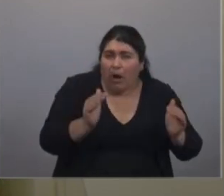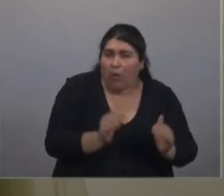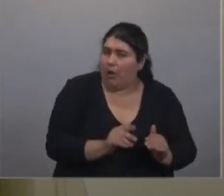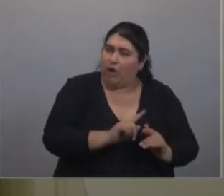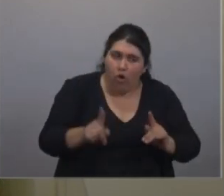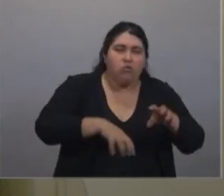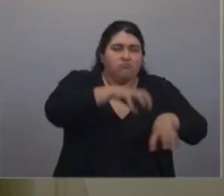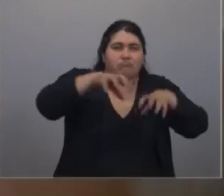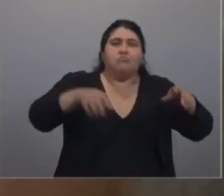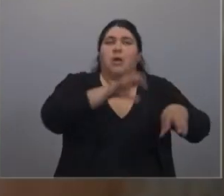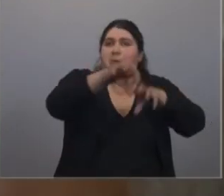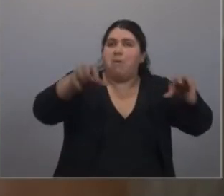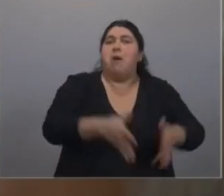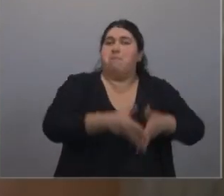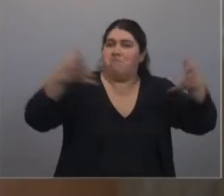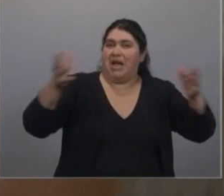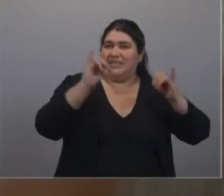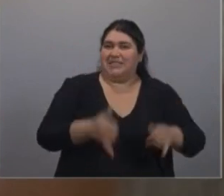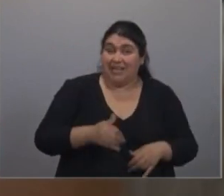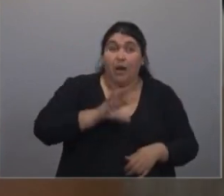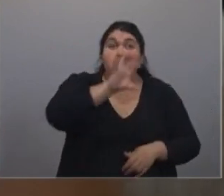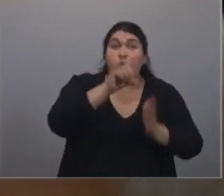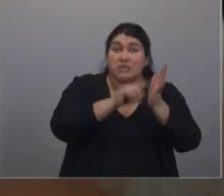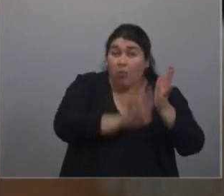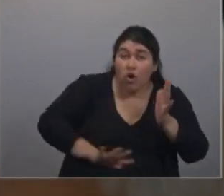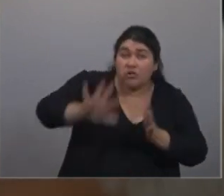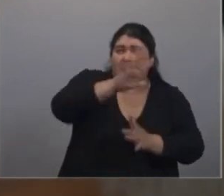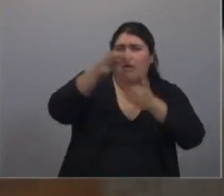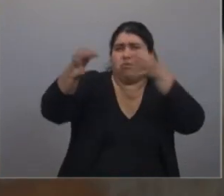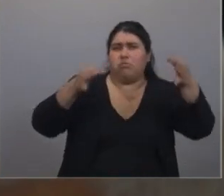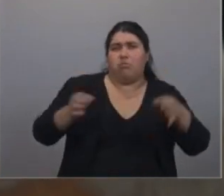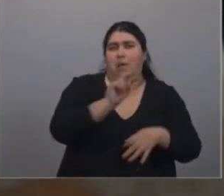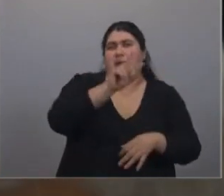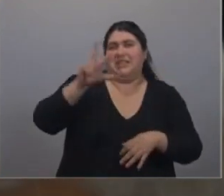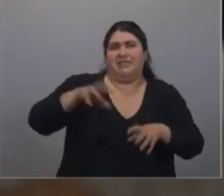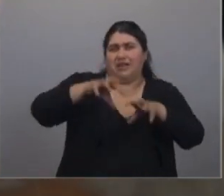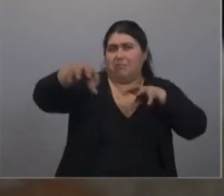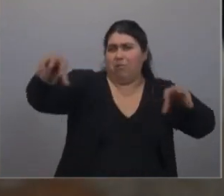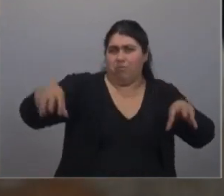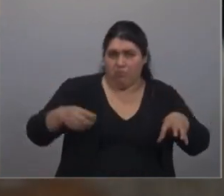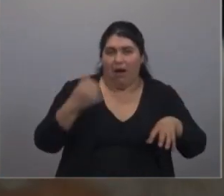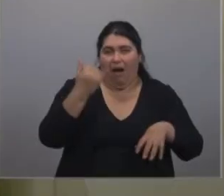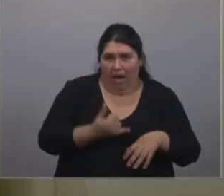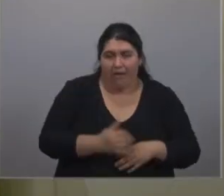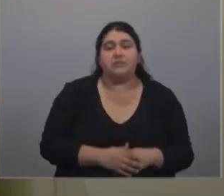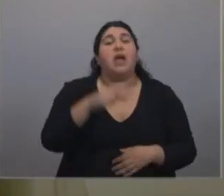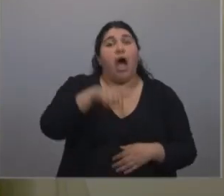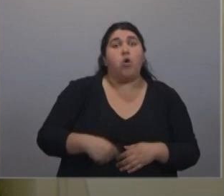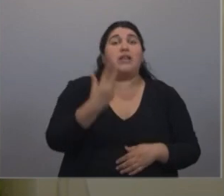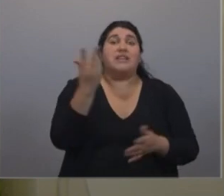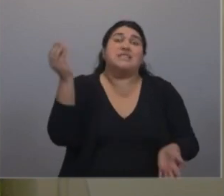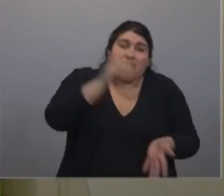sino más universidades. En el interior de la Provincia de Buenos Aires, 23 centros de formación universitaria, ahora 3 nuevas